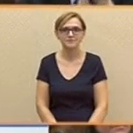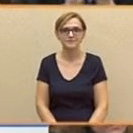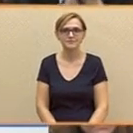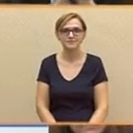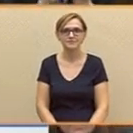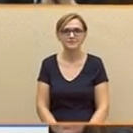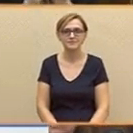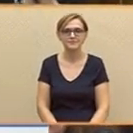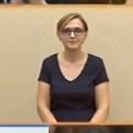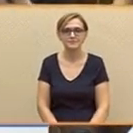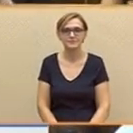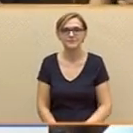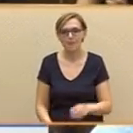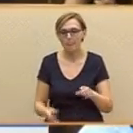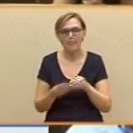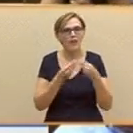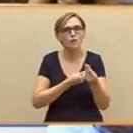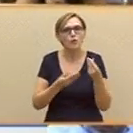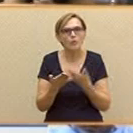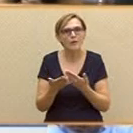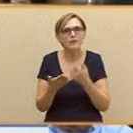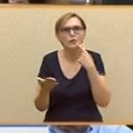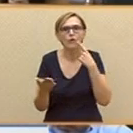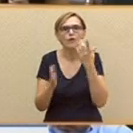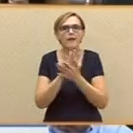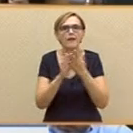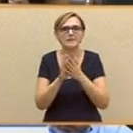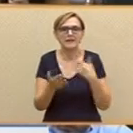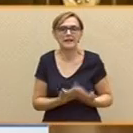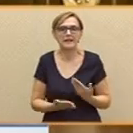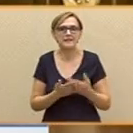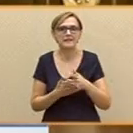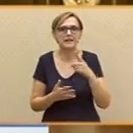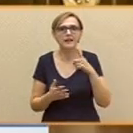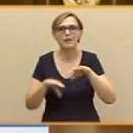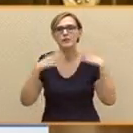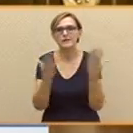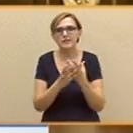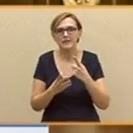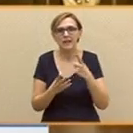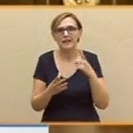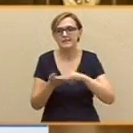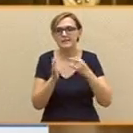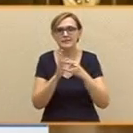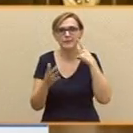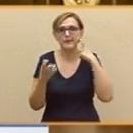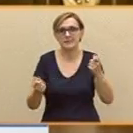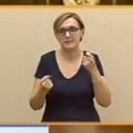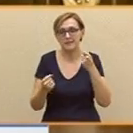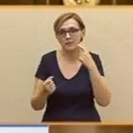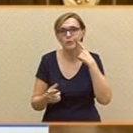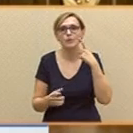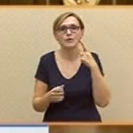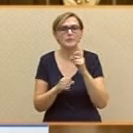Su documento habla de garantizar la universalidad de la cobertura del Sistema Nacional de Salud para todos los ciudadanos. No queda claro si